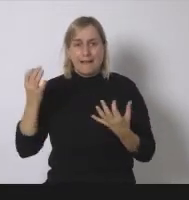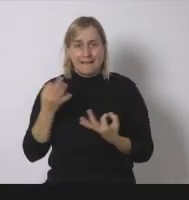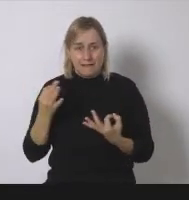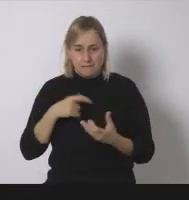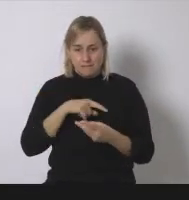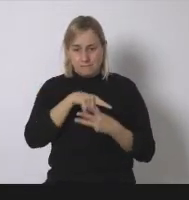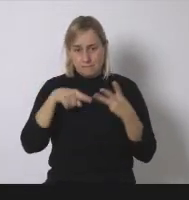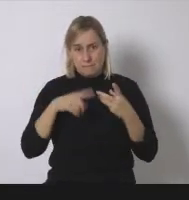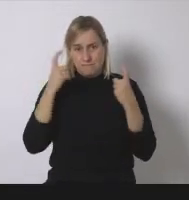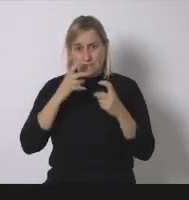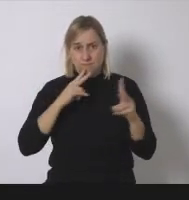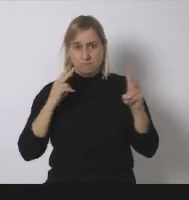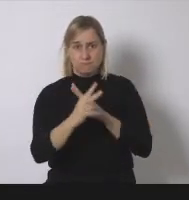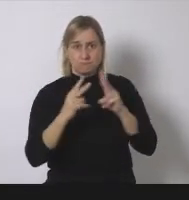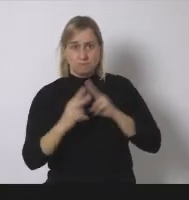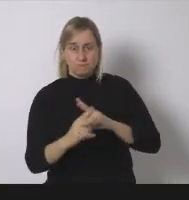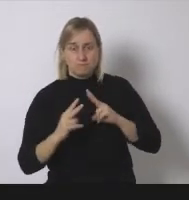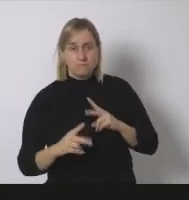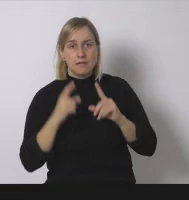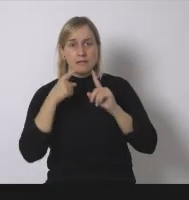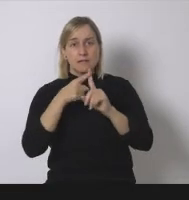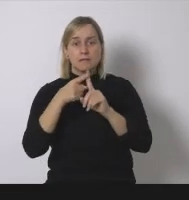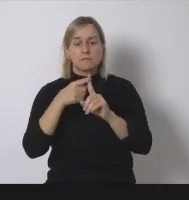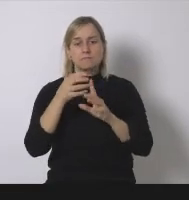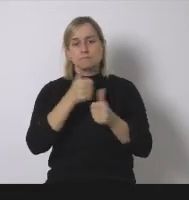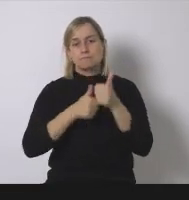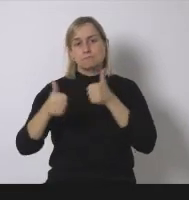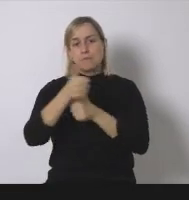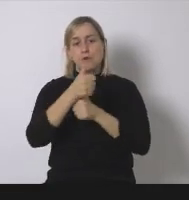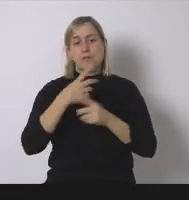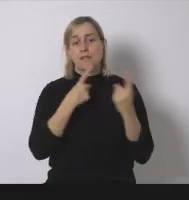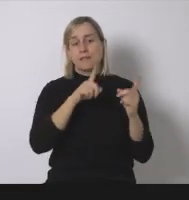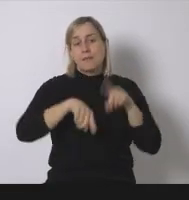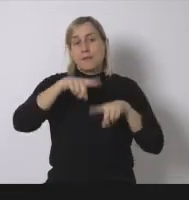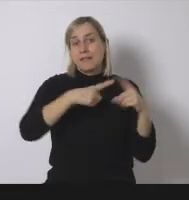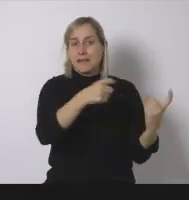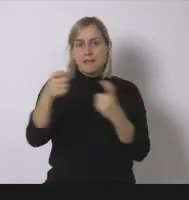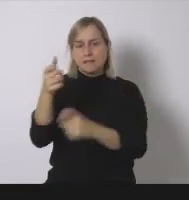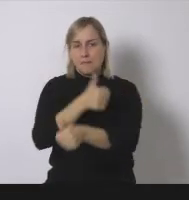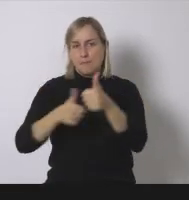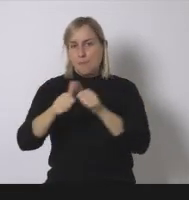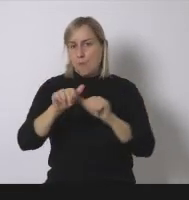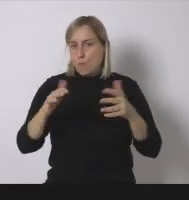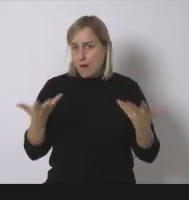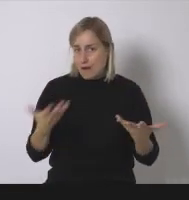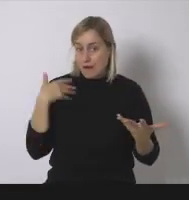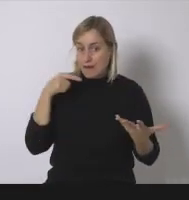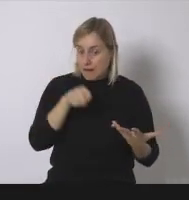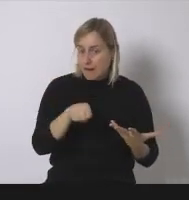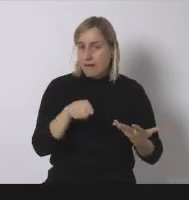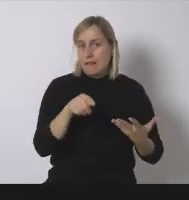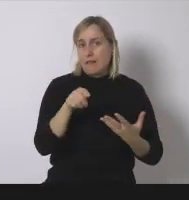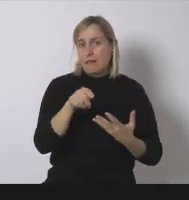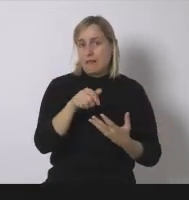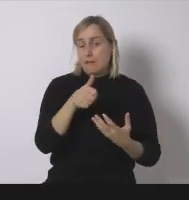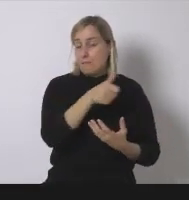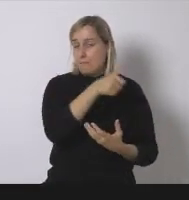todas estas preguntas debemos resolverlas colectivamente para poder priorizar estas necesidades